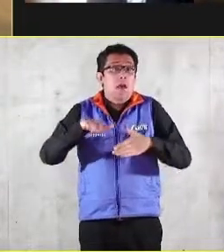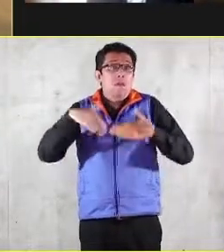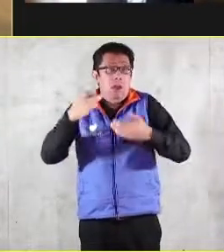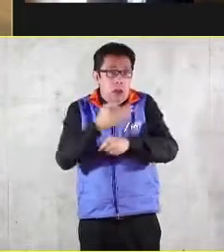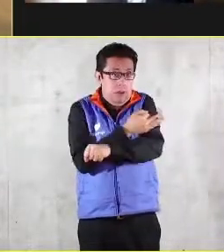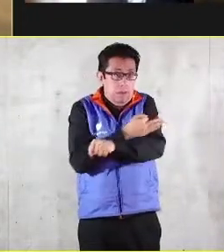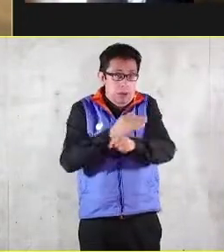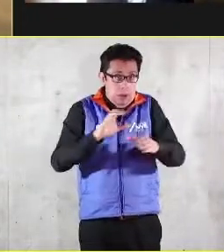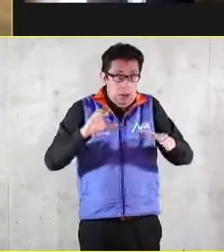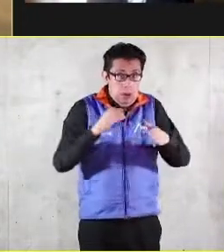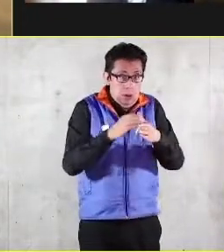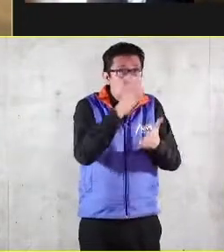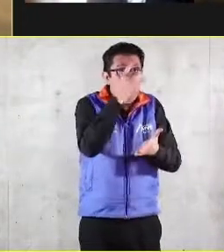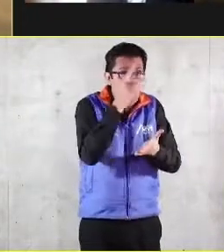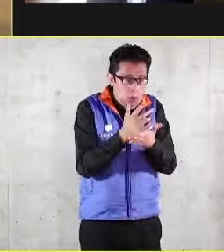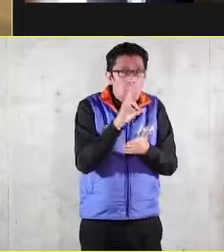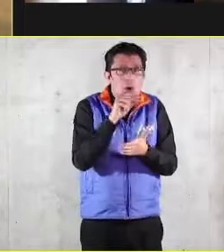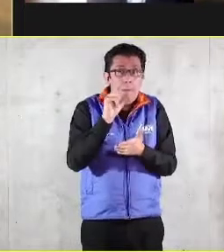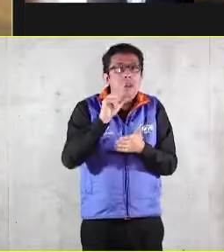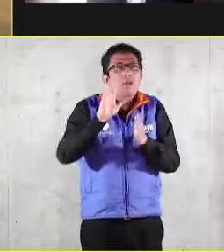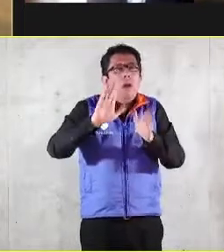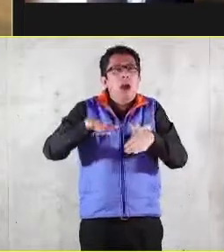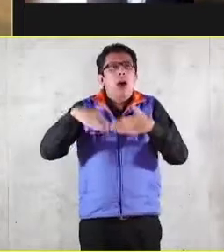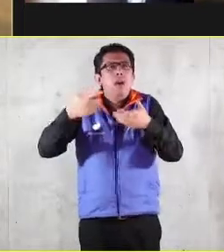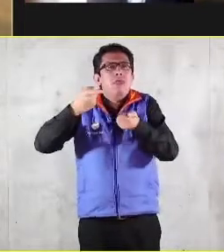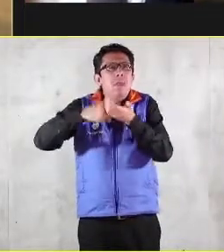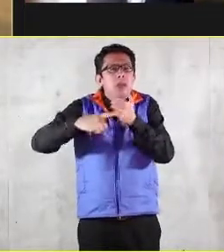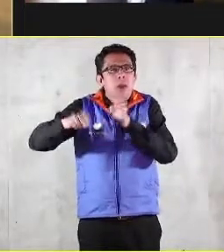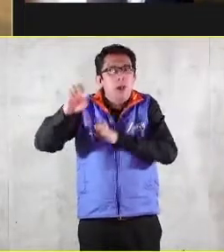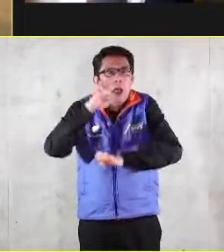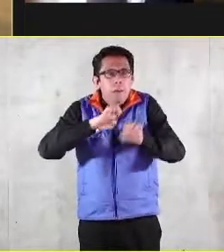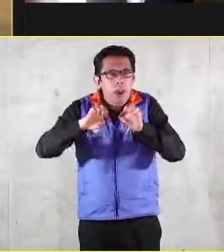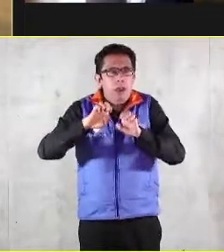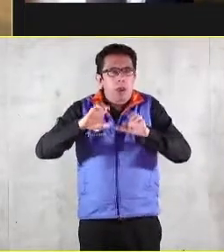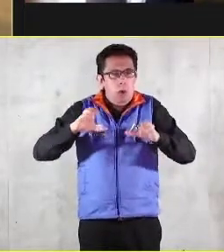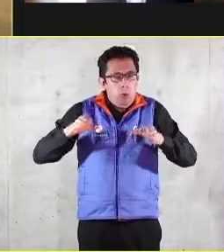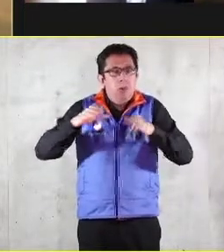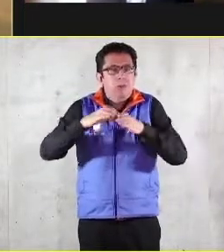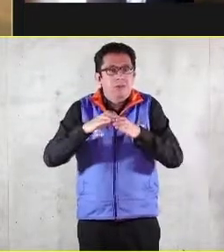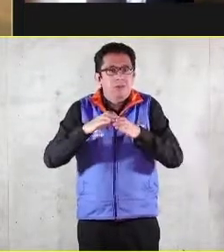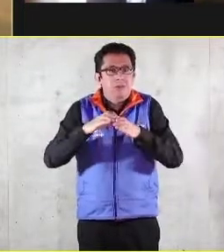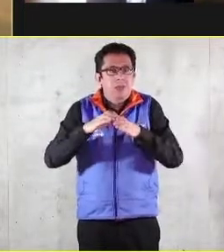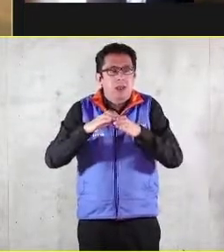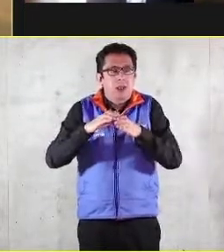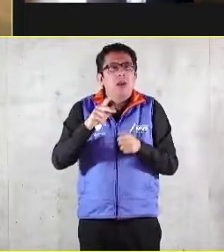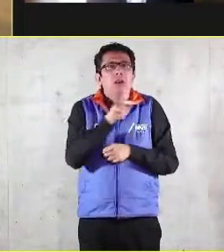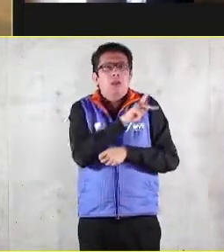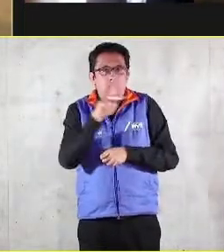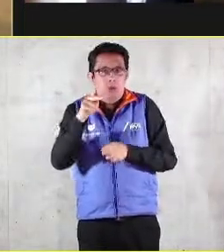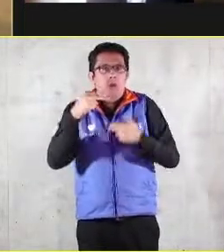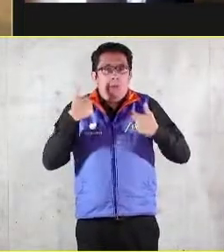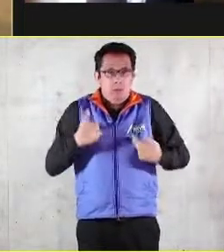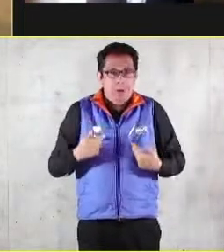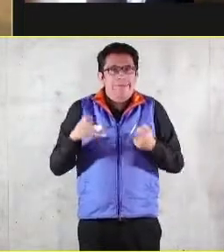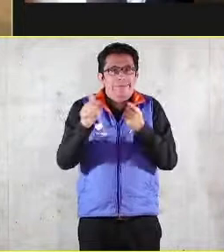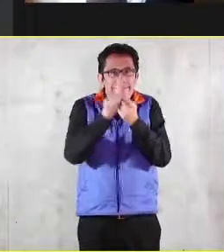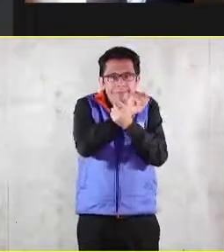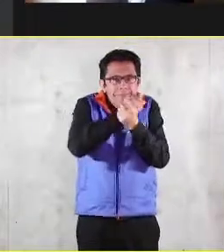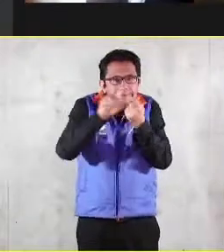muy importante. Pero el reto es cómo convertir a la empresa en esa comunidad donde somos seres para los demás.